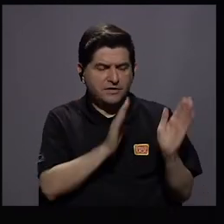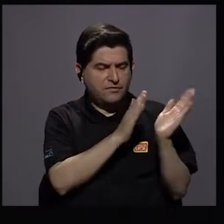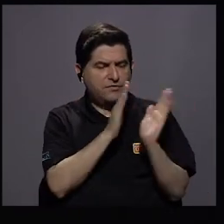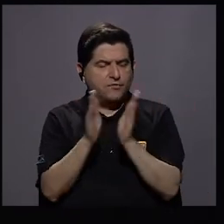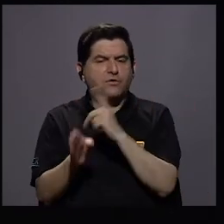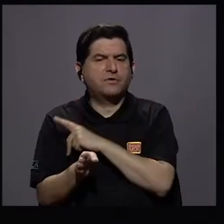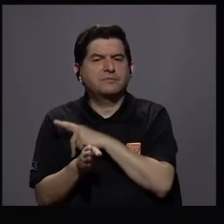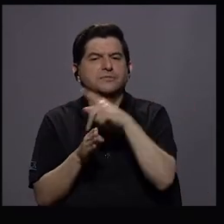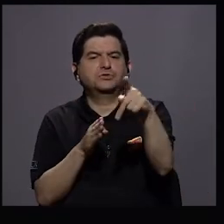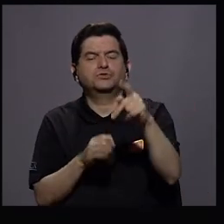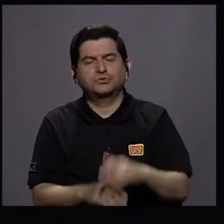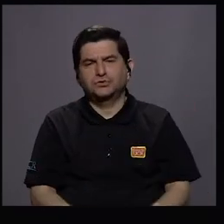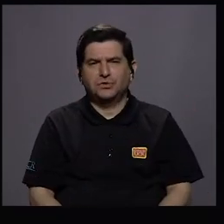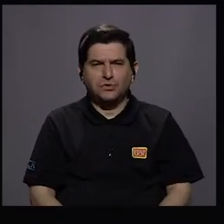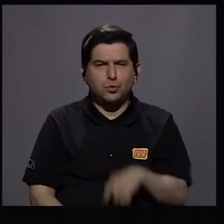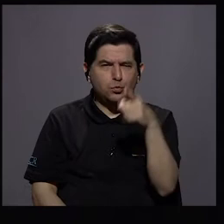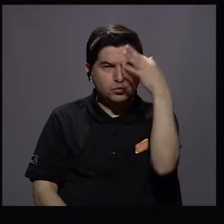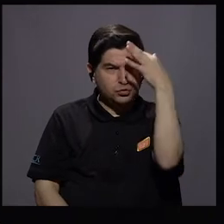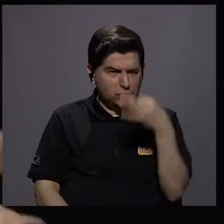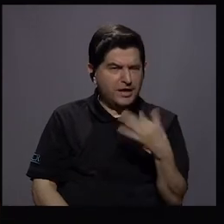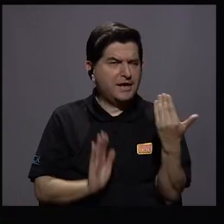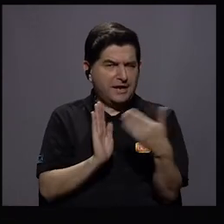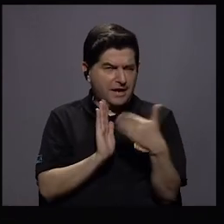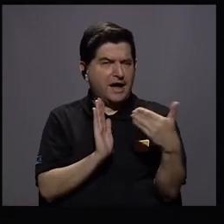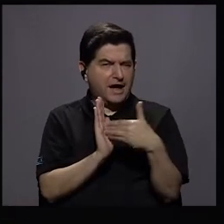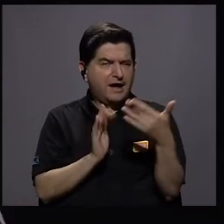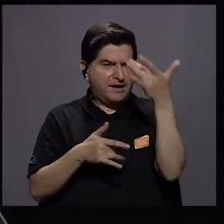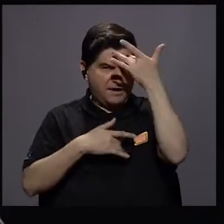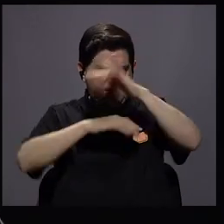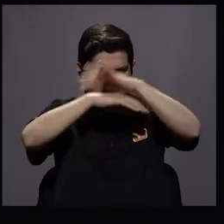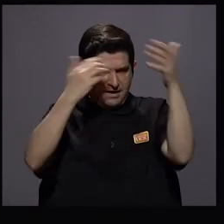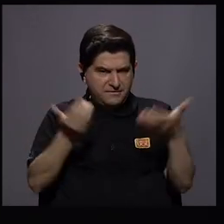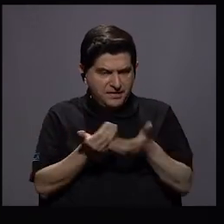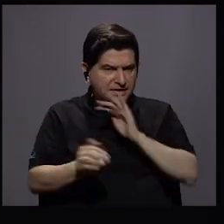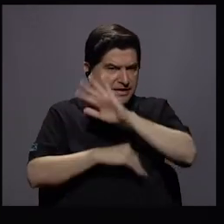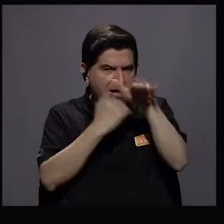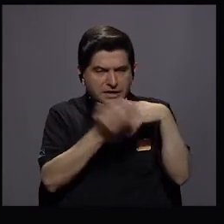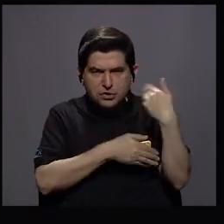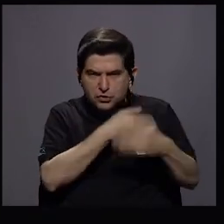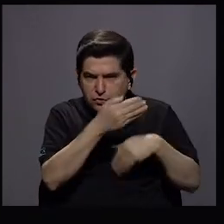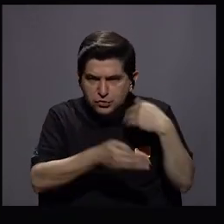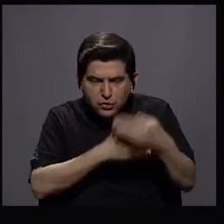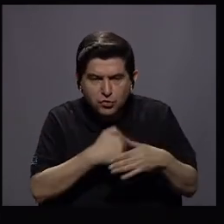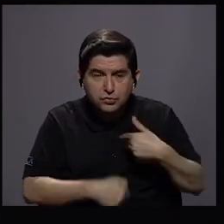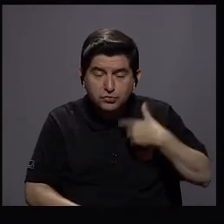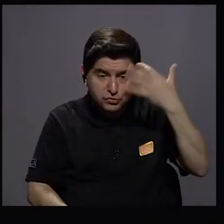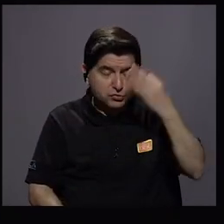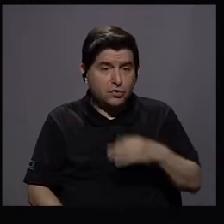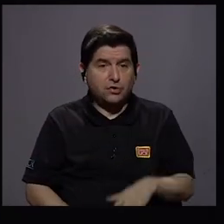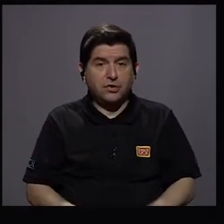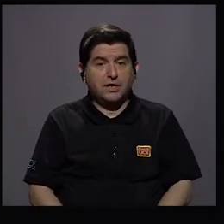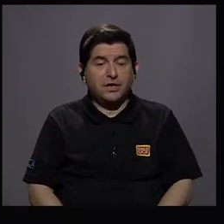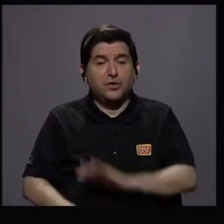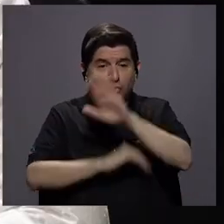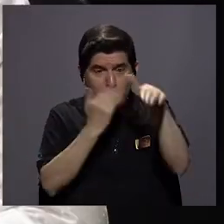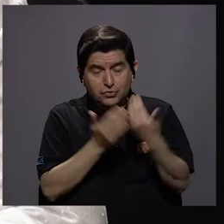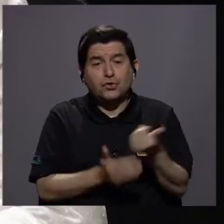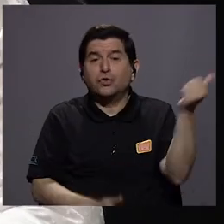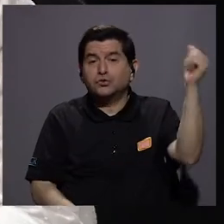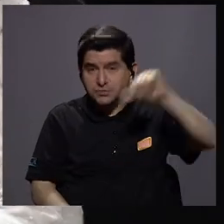profesionalmente. ¿En qué tanto usted cree que ha afectado también la pandemia a todos estos procesos? Porque yo creo que no hay nadie que no haya perdido.